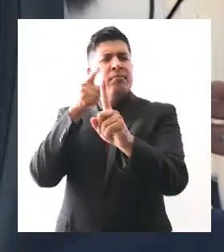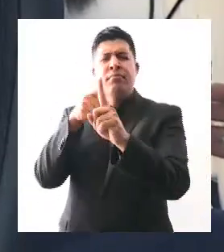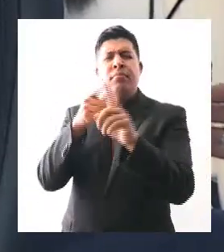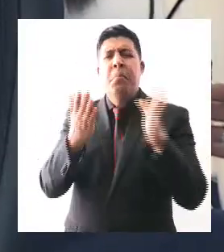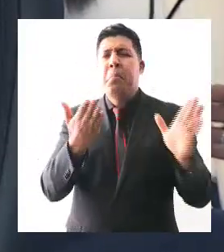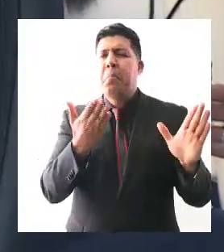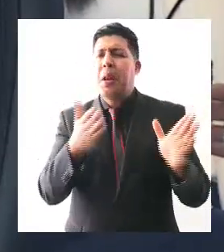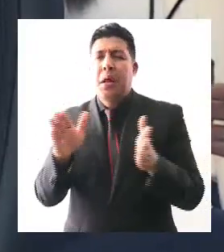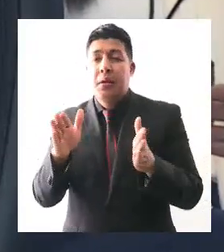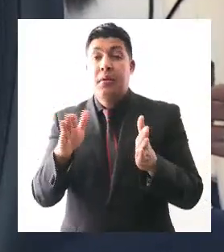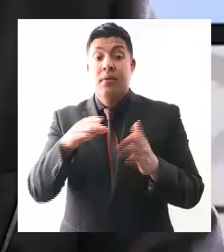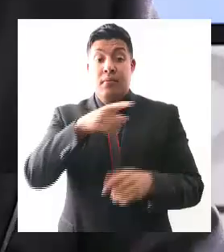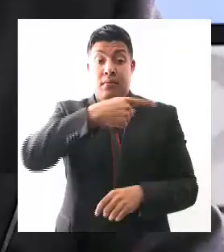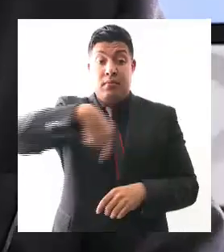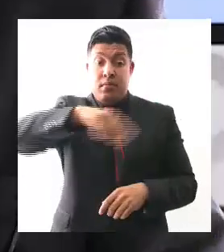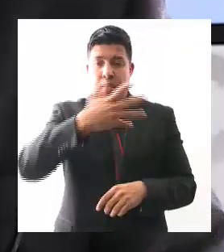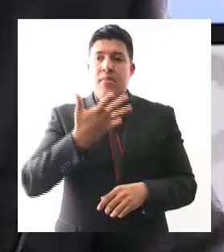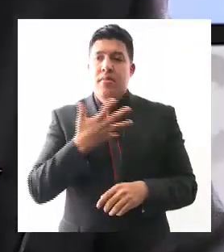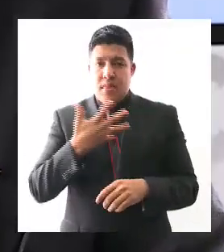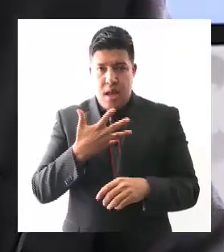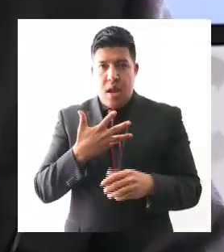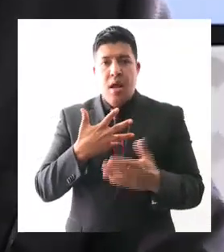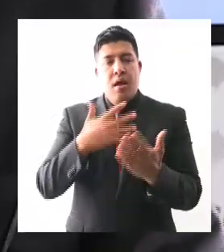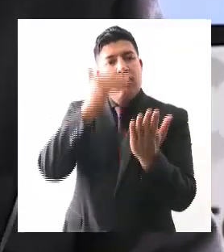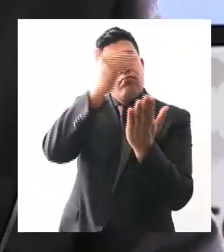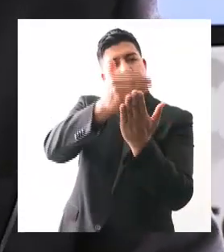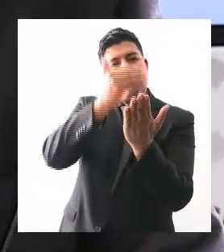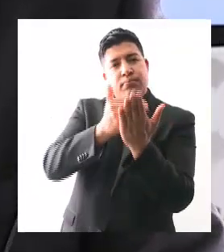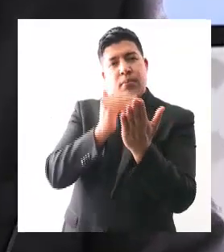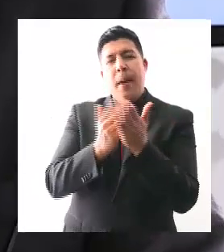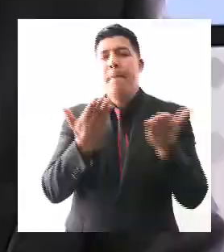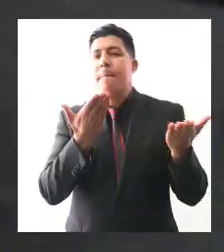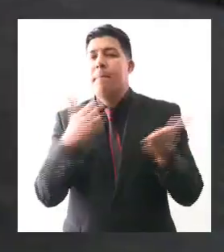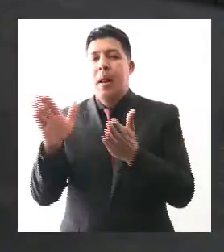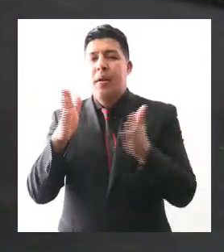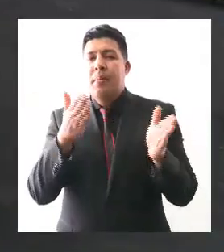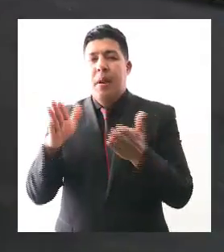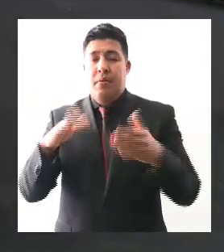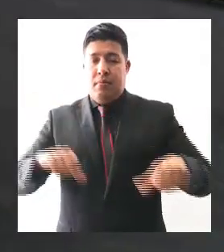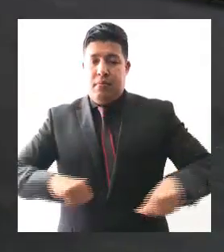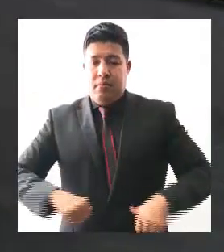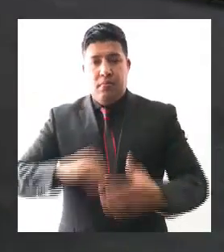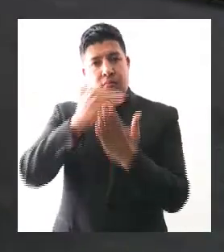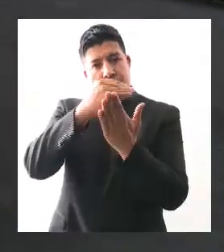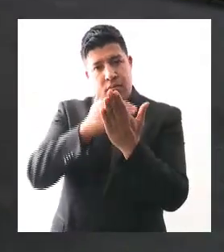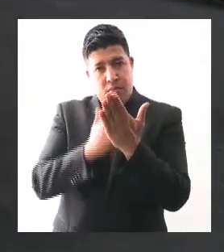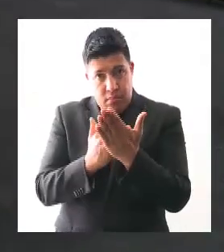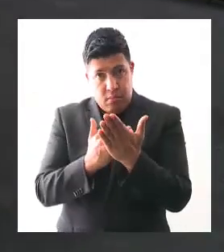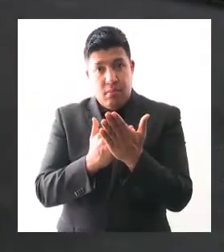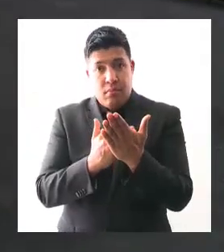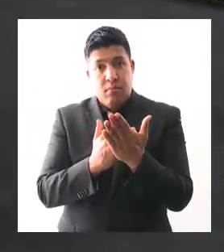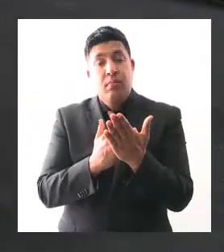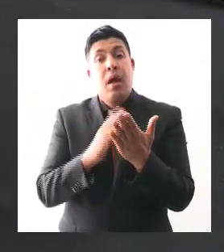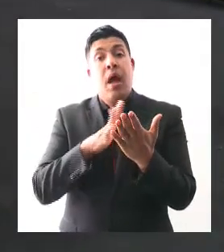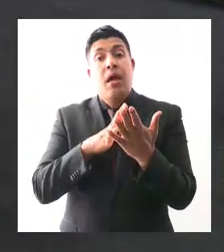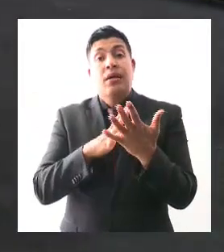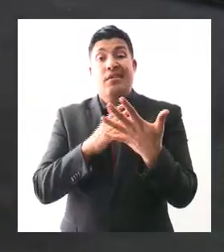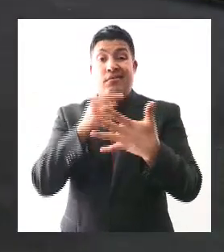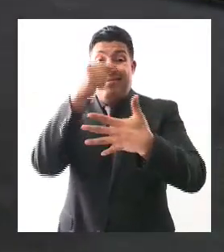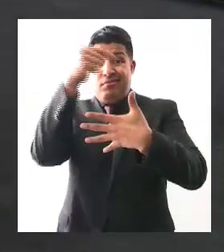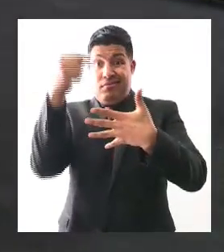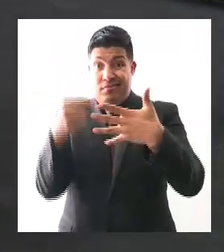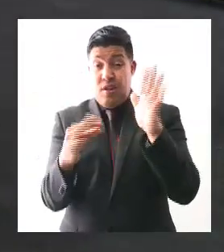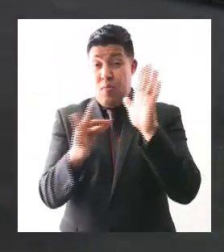que a partir de ese nuevo modelo pues ahora tienen que agotar los cinco ejes de la reinserción social que